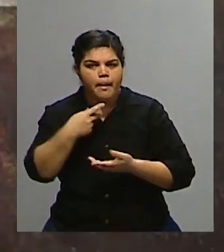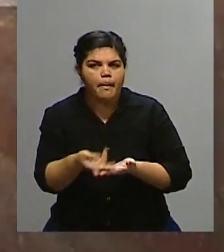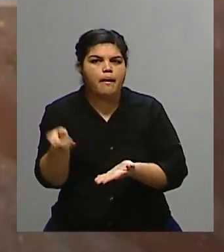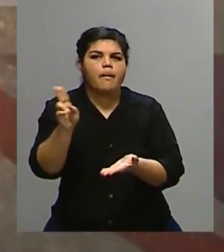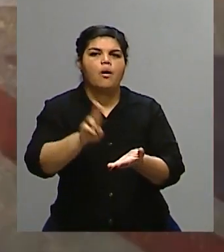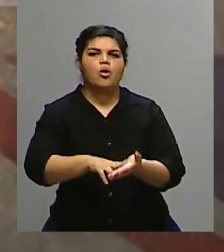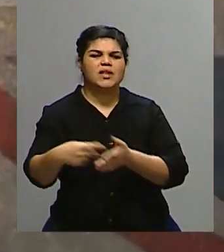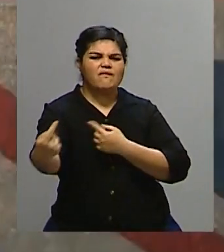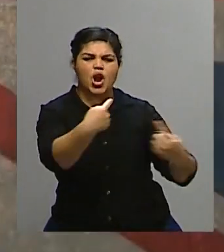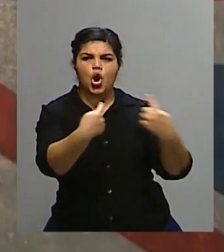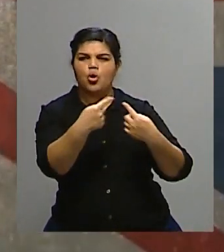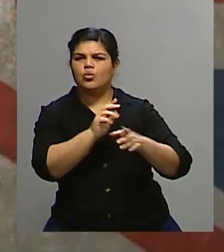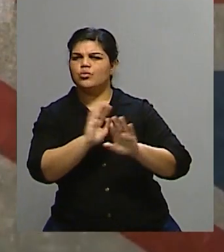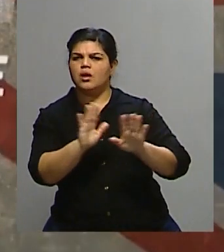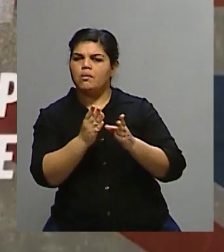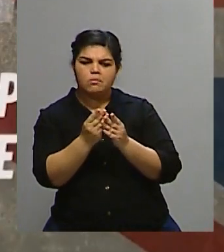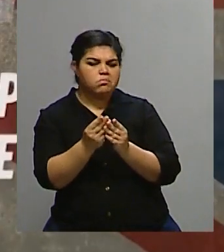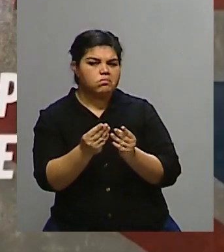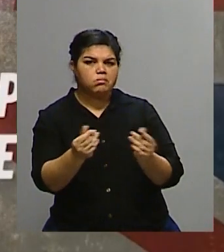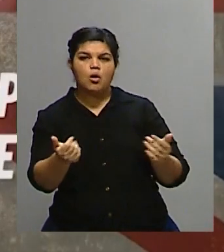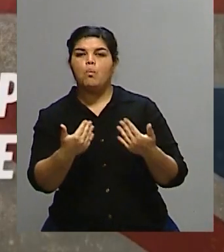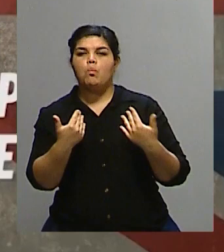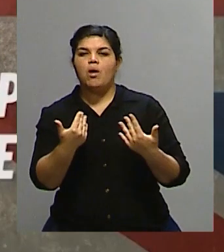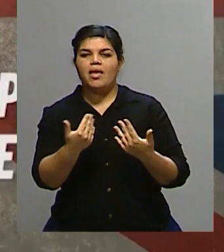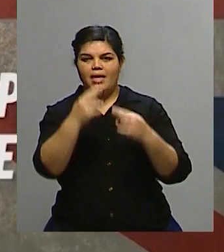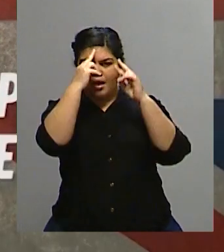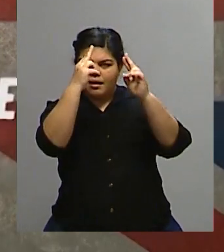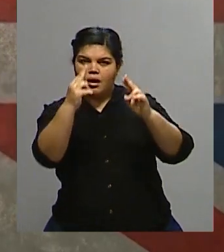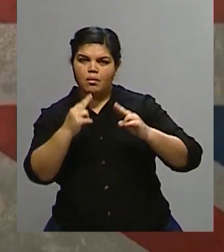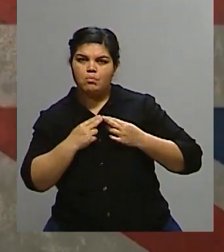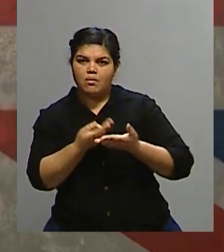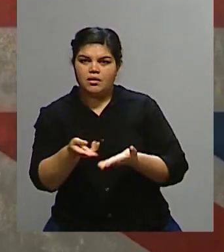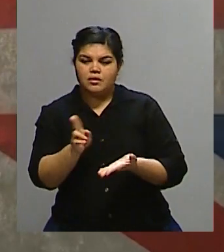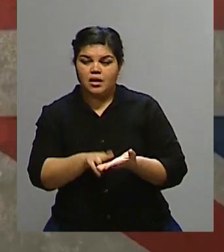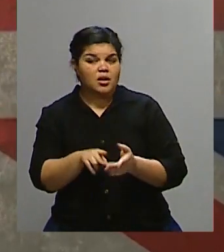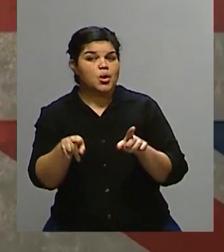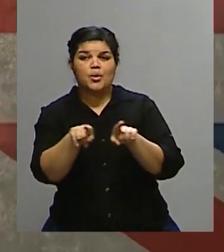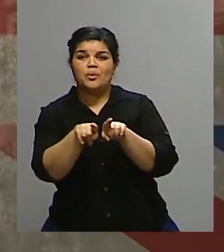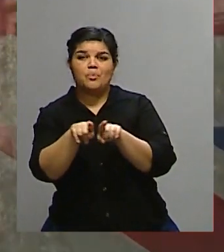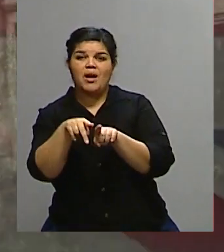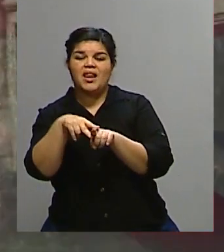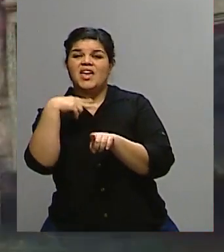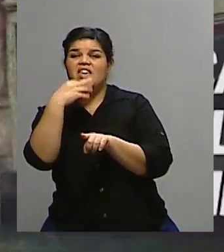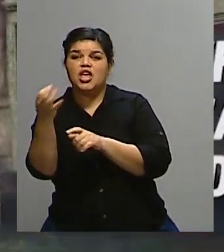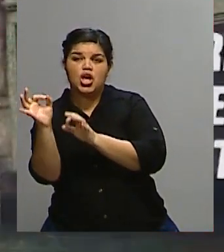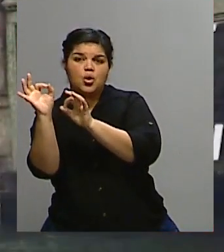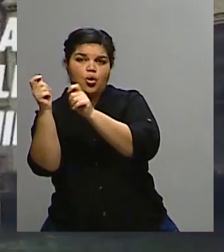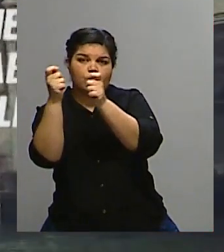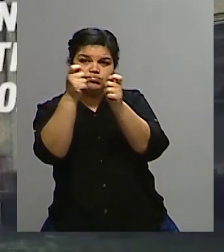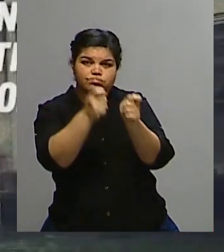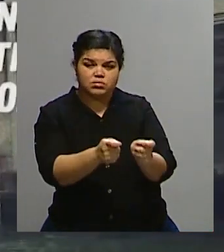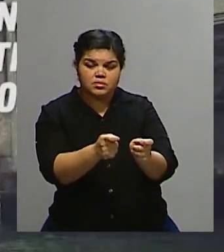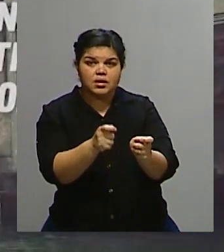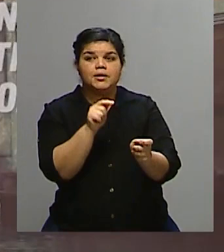pueblo, frente a sus propios súbditos, de hecho. Y lo mismo Carlos. Carlos y después su nueva mujer